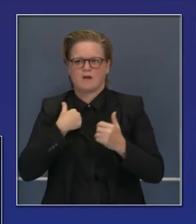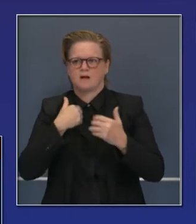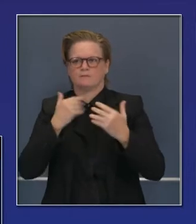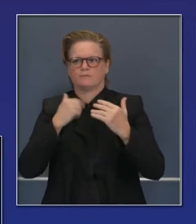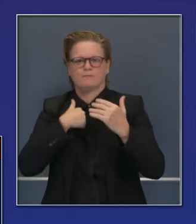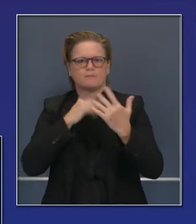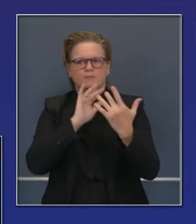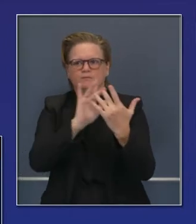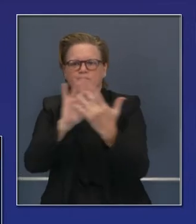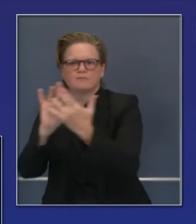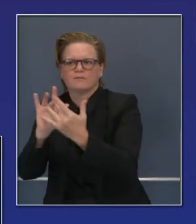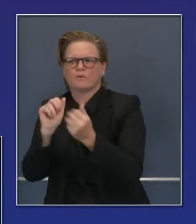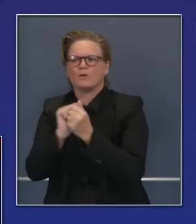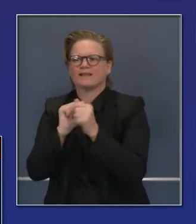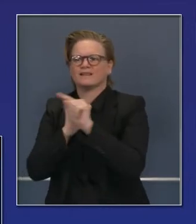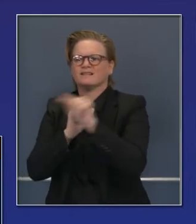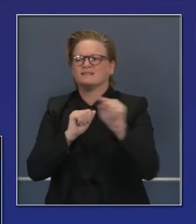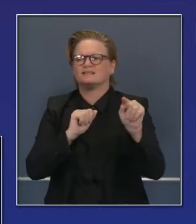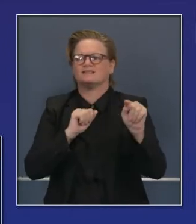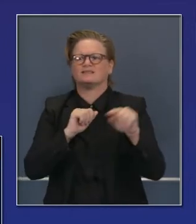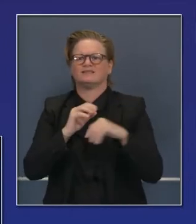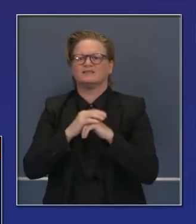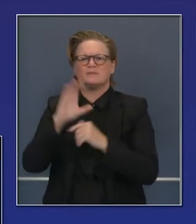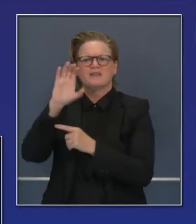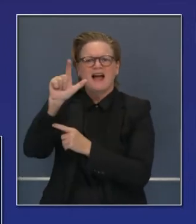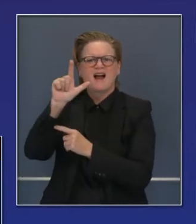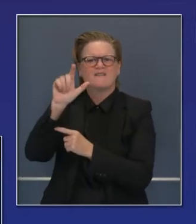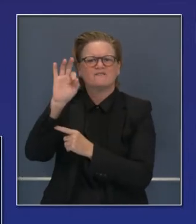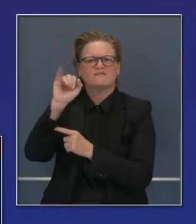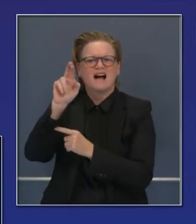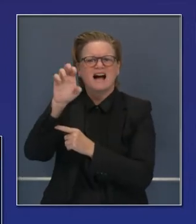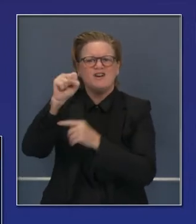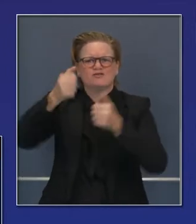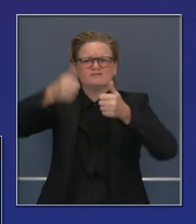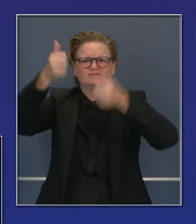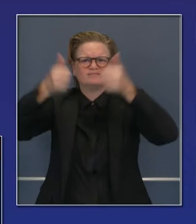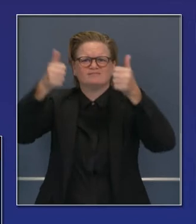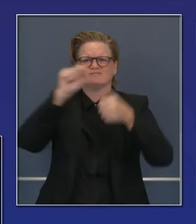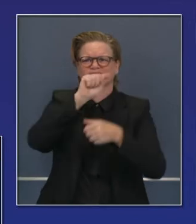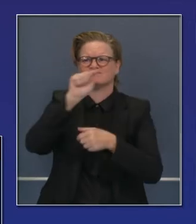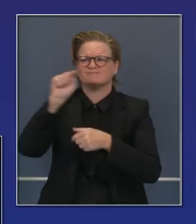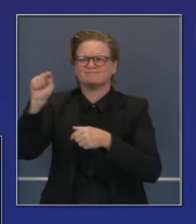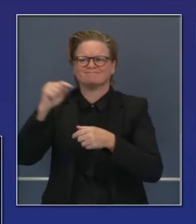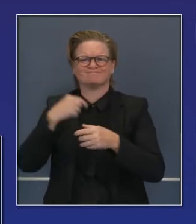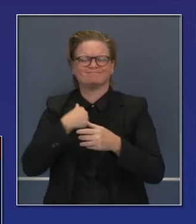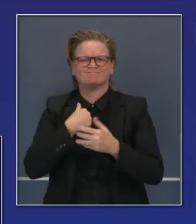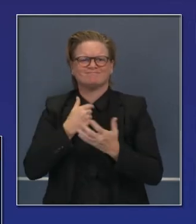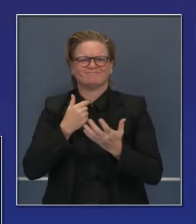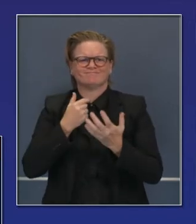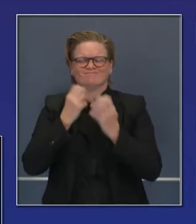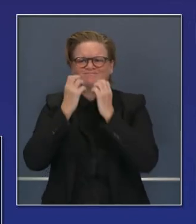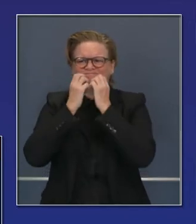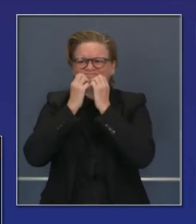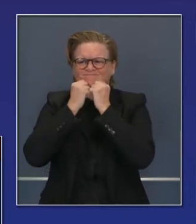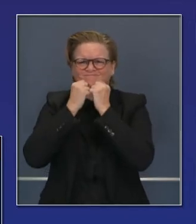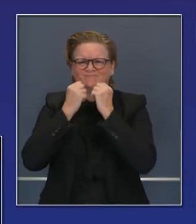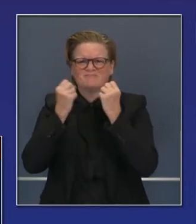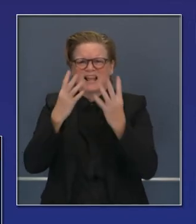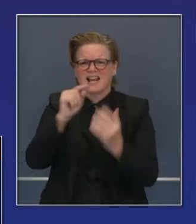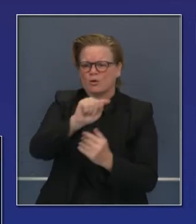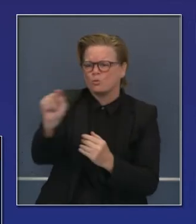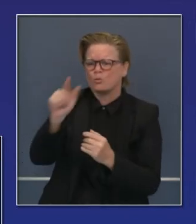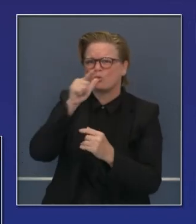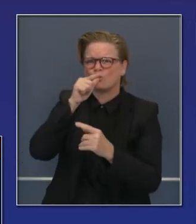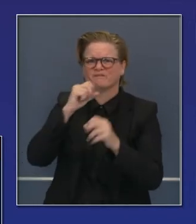Tuve la suerte de estar en contacto con el dirigente de Cal Fire, la fuerza operativa mayor de bomberos en